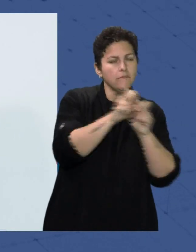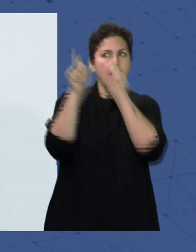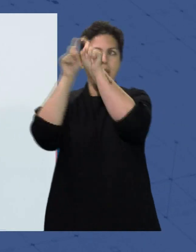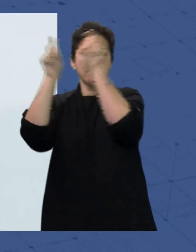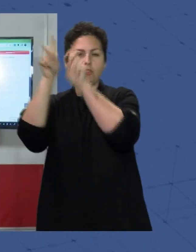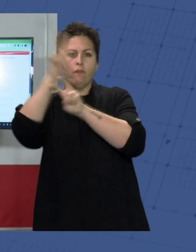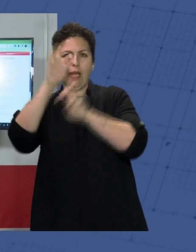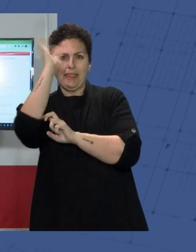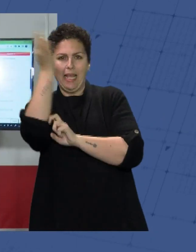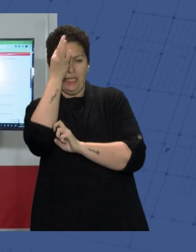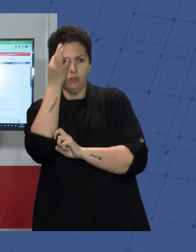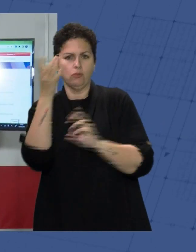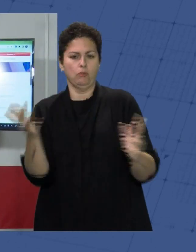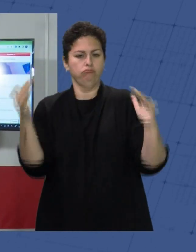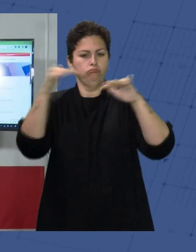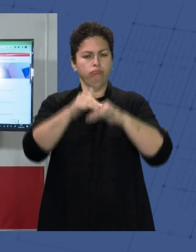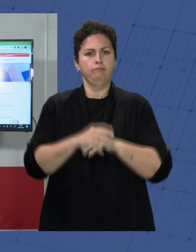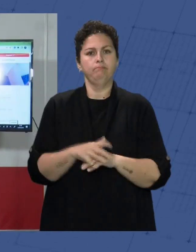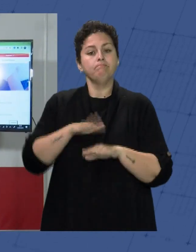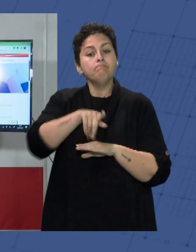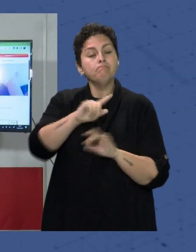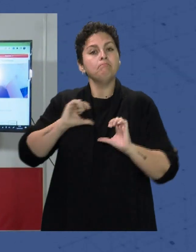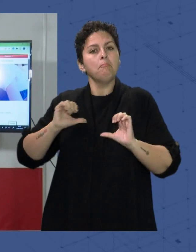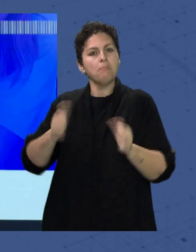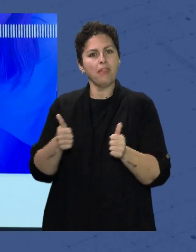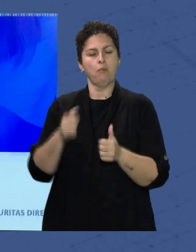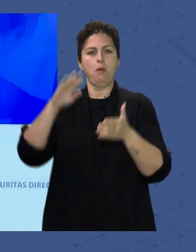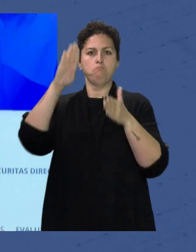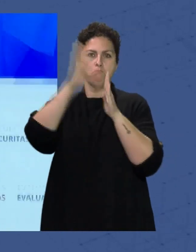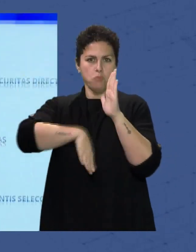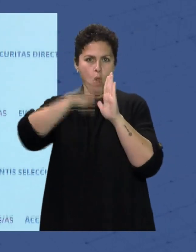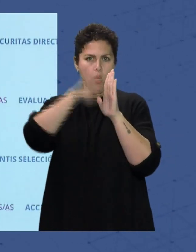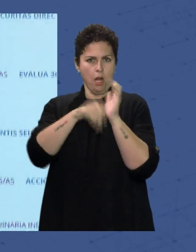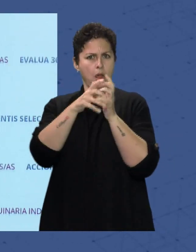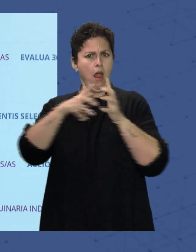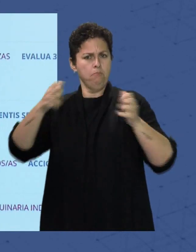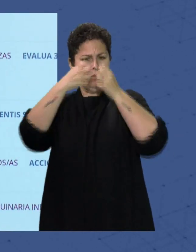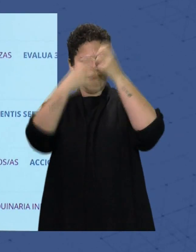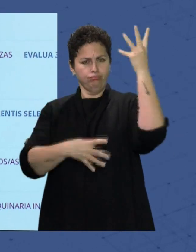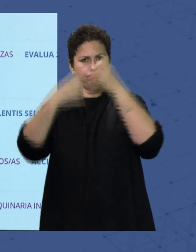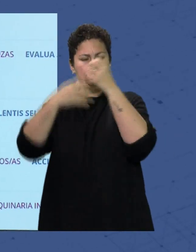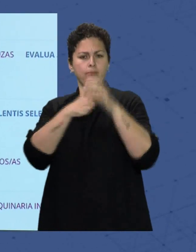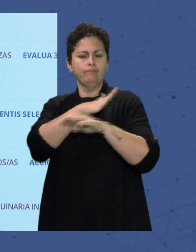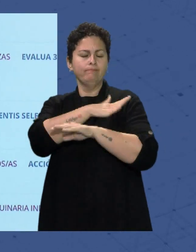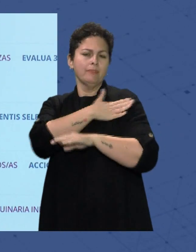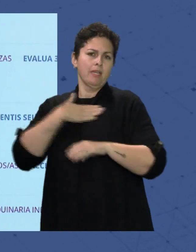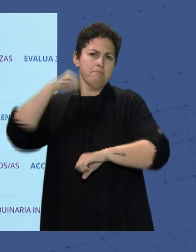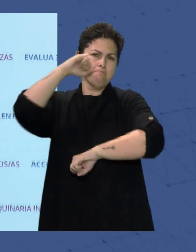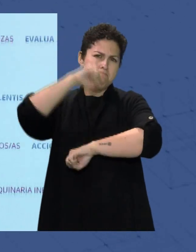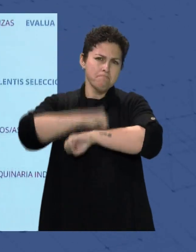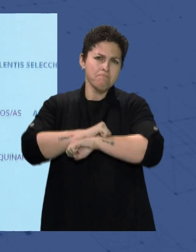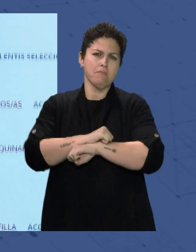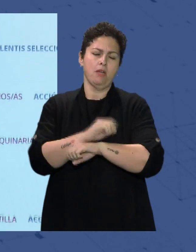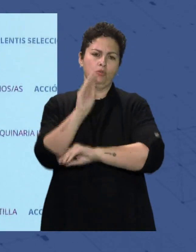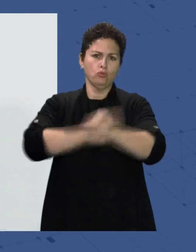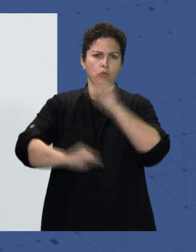buscan talento. Para ello, se va a poner en marcha un amplio programa con el que se pretende abordar el desempleo desde una perspectiva global.